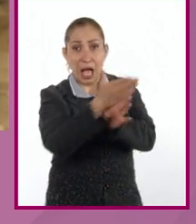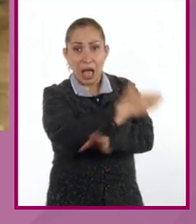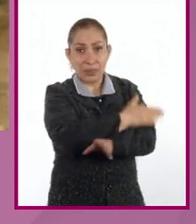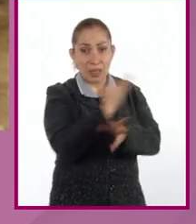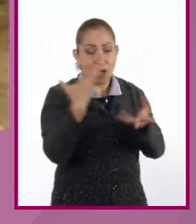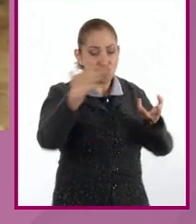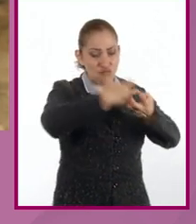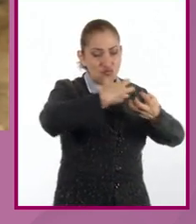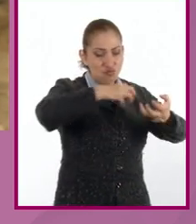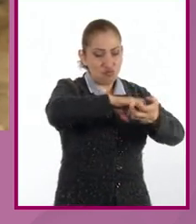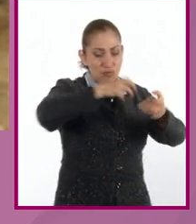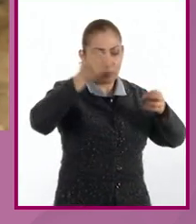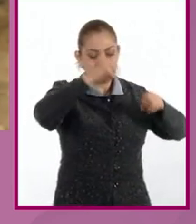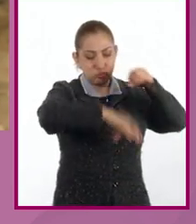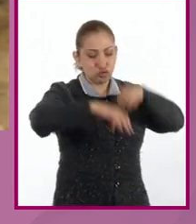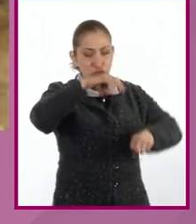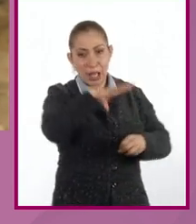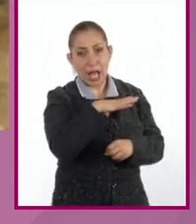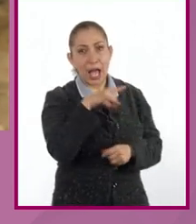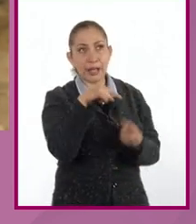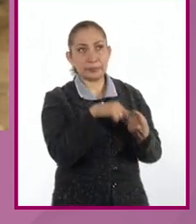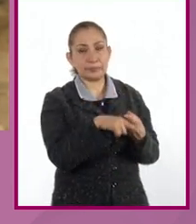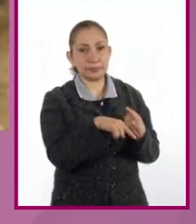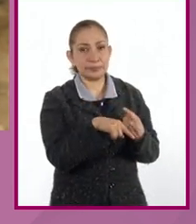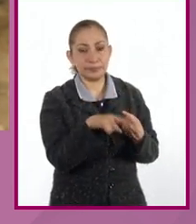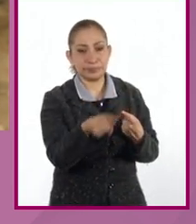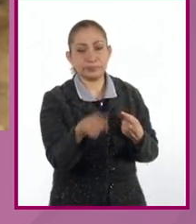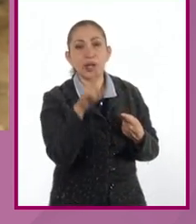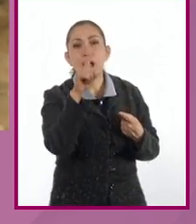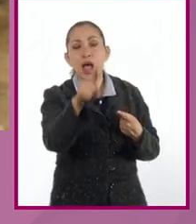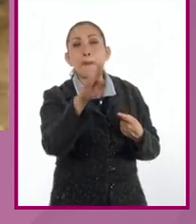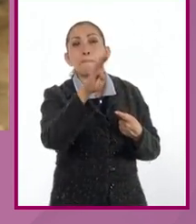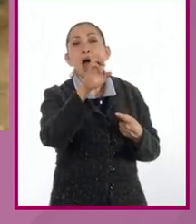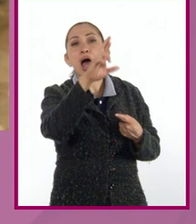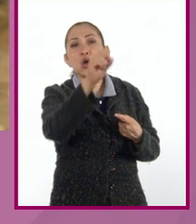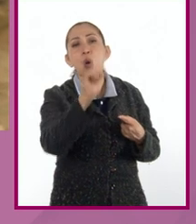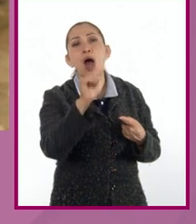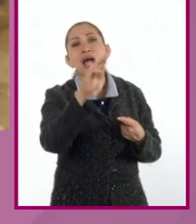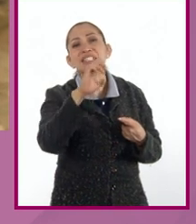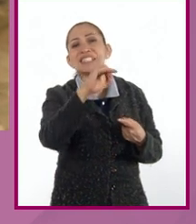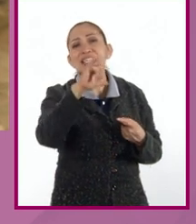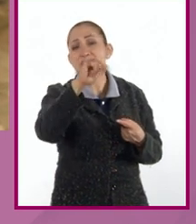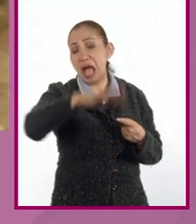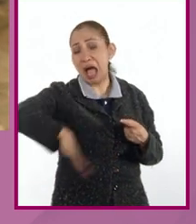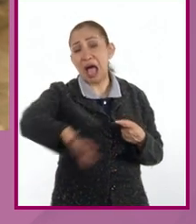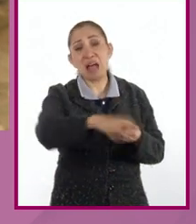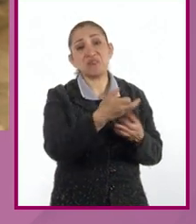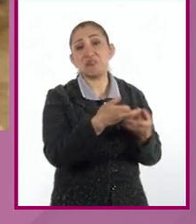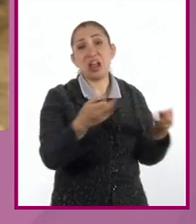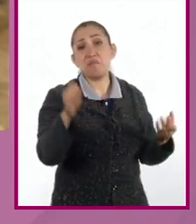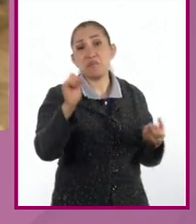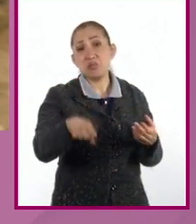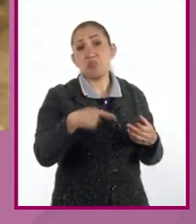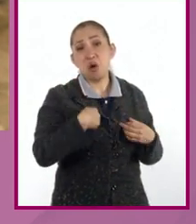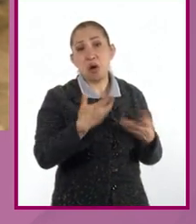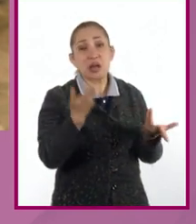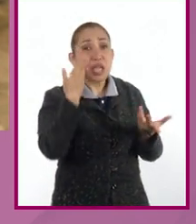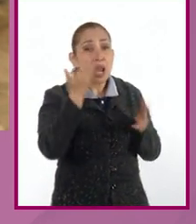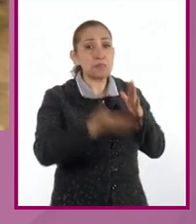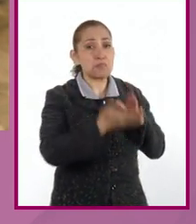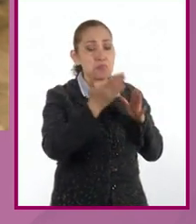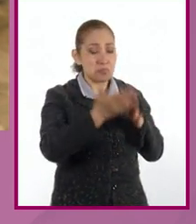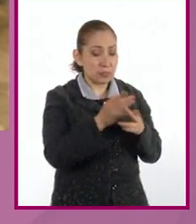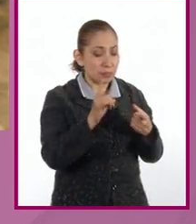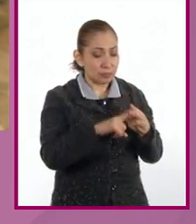premezclada, donde normalmente incluye algún tipo de barro o arcilla, que se encuentra en el lugar donde se pretende